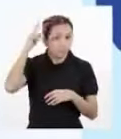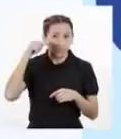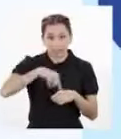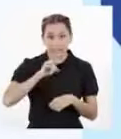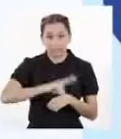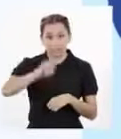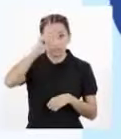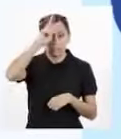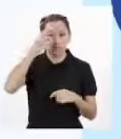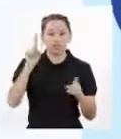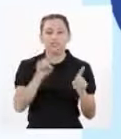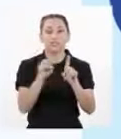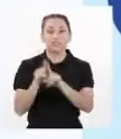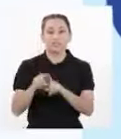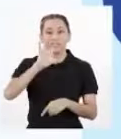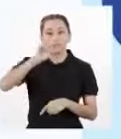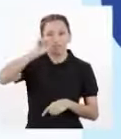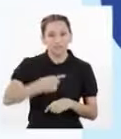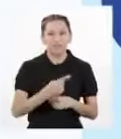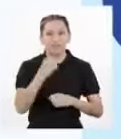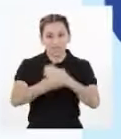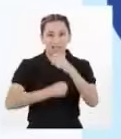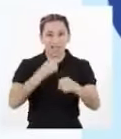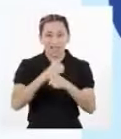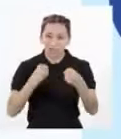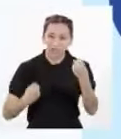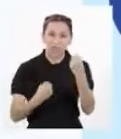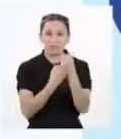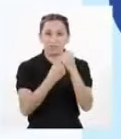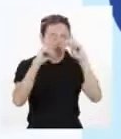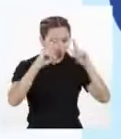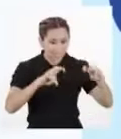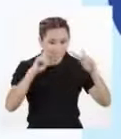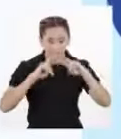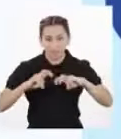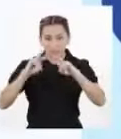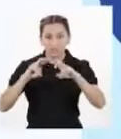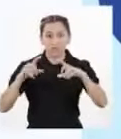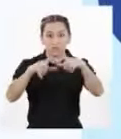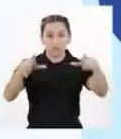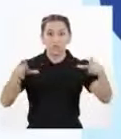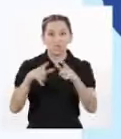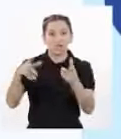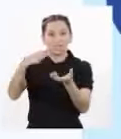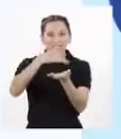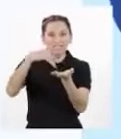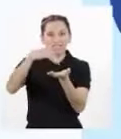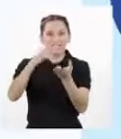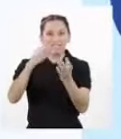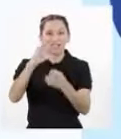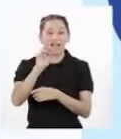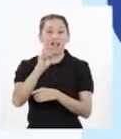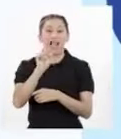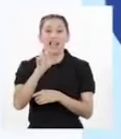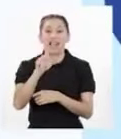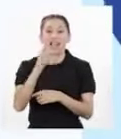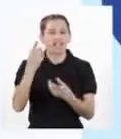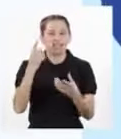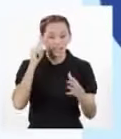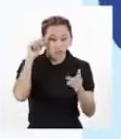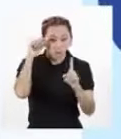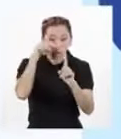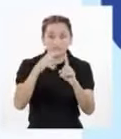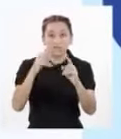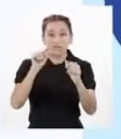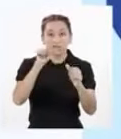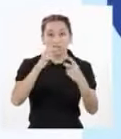muestras de hace 5.000 años en colaboración con investigadores del Centro Arqueológico CAAL Donde a través del ADN